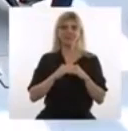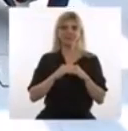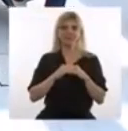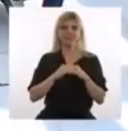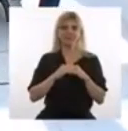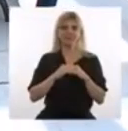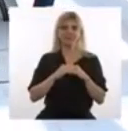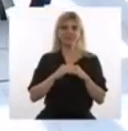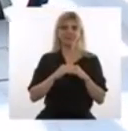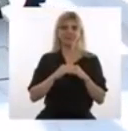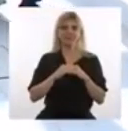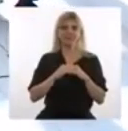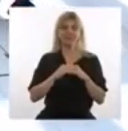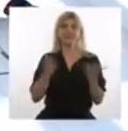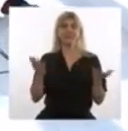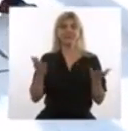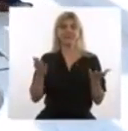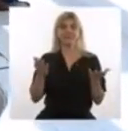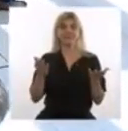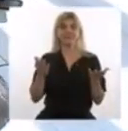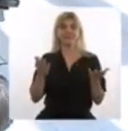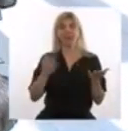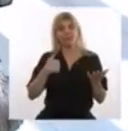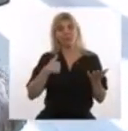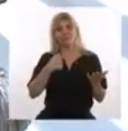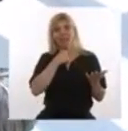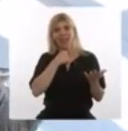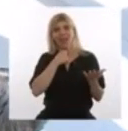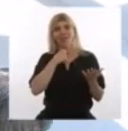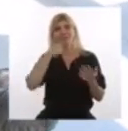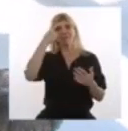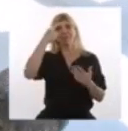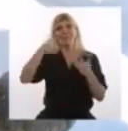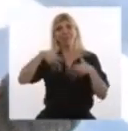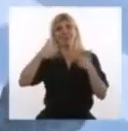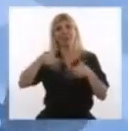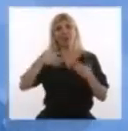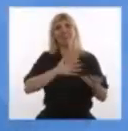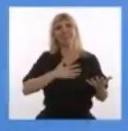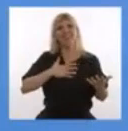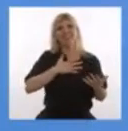Y ahora déjenme reflexionar un instante con ustedes de lo que siento.